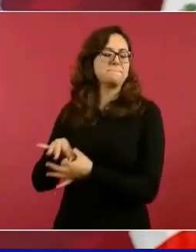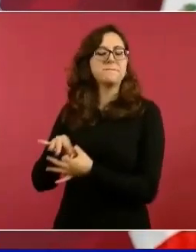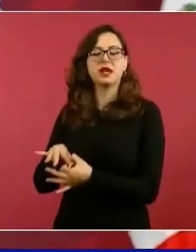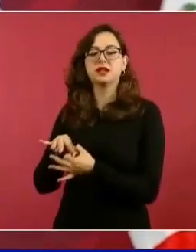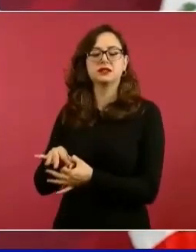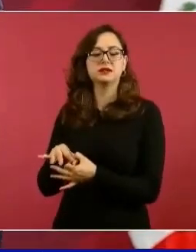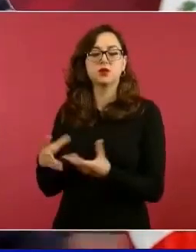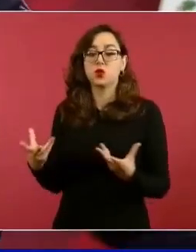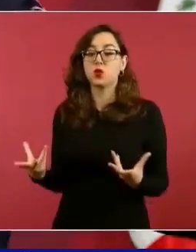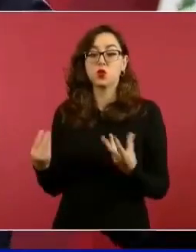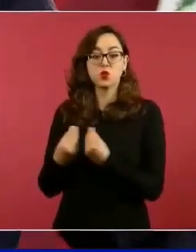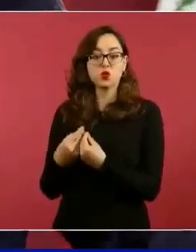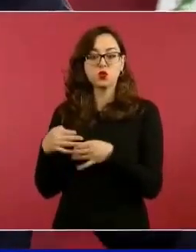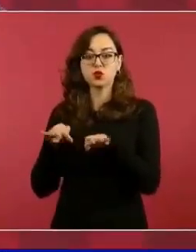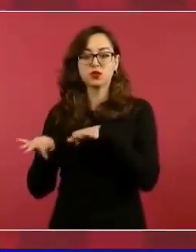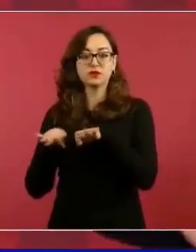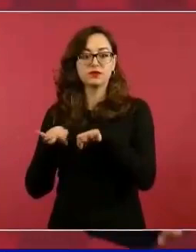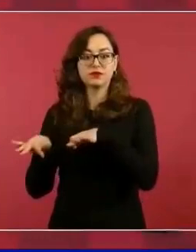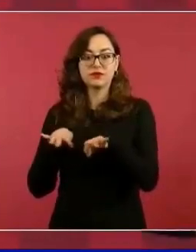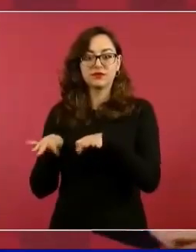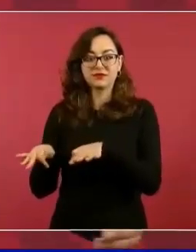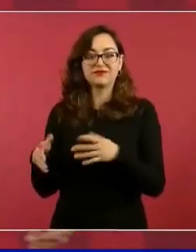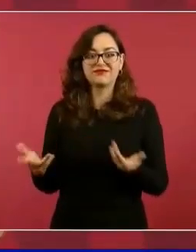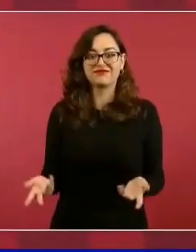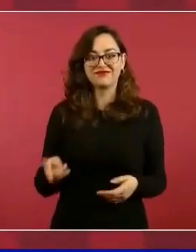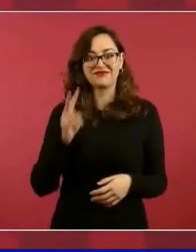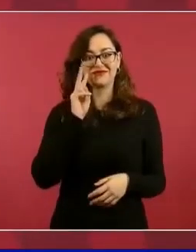Entonces, pues por eso su despacho está así.